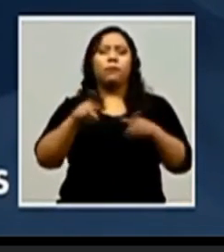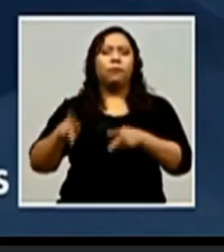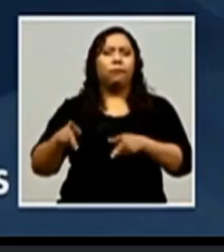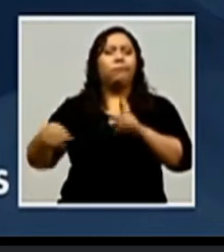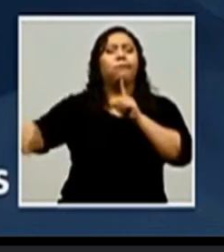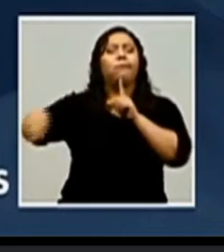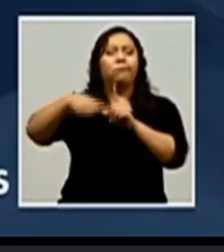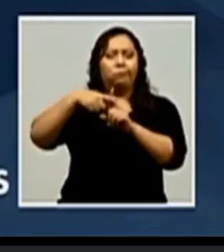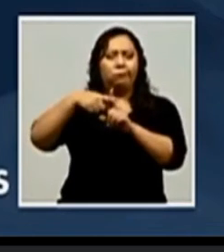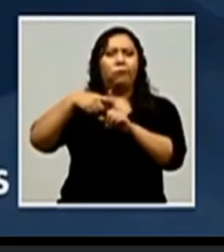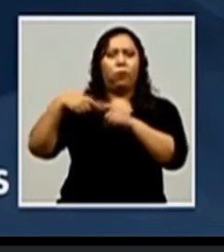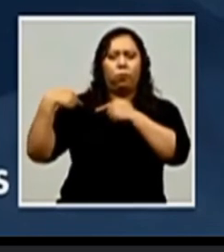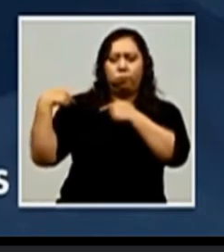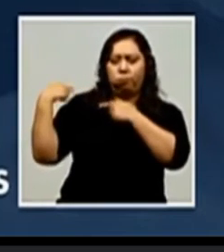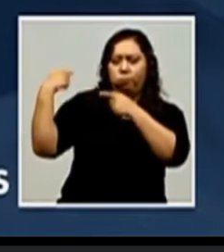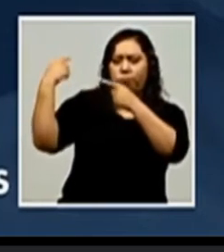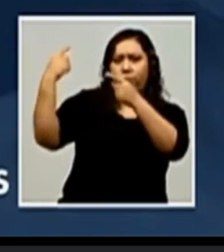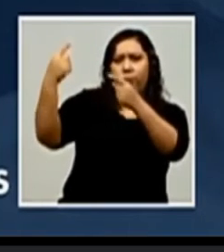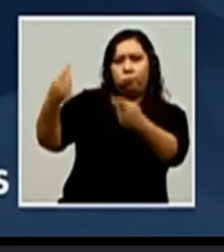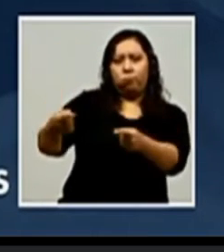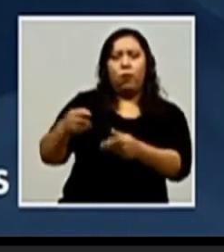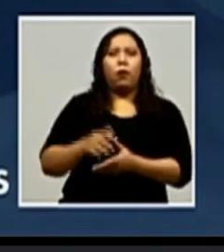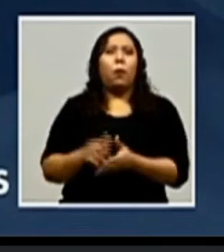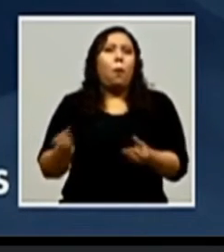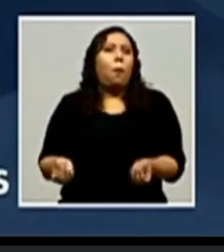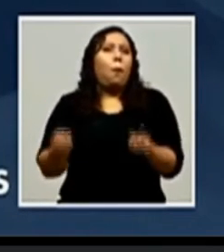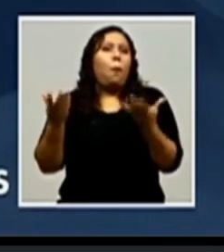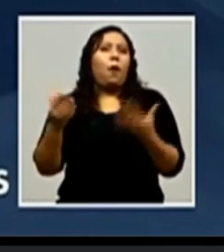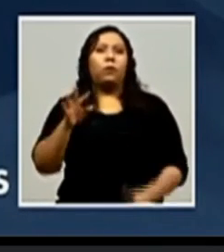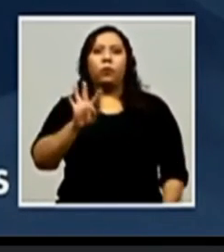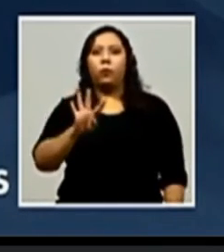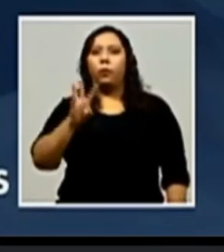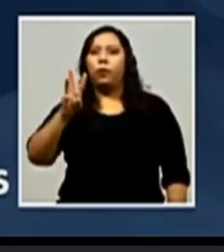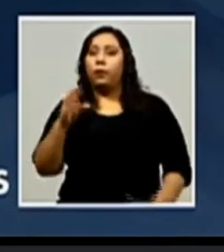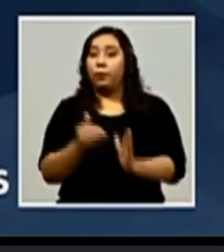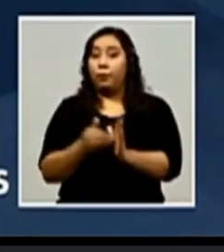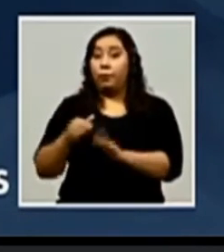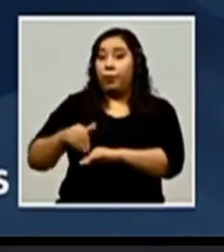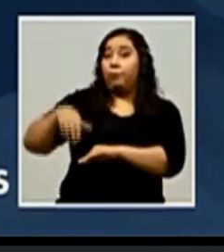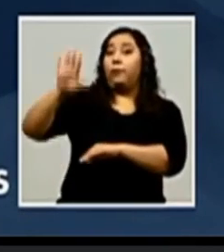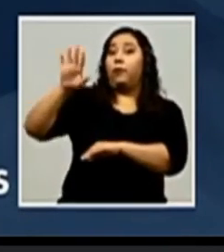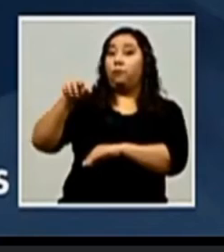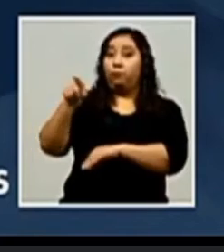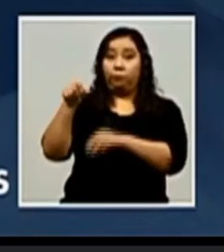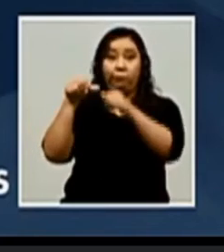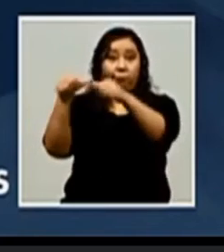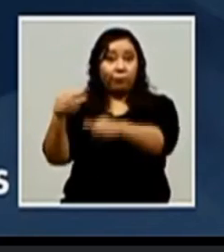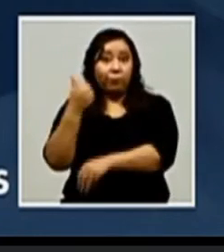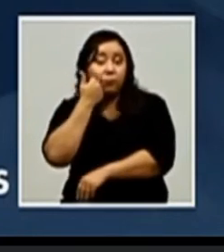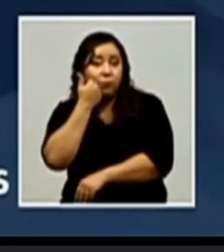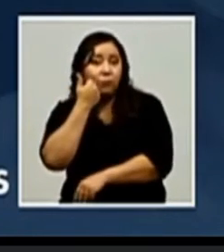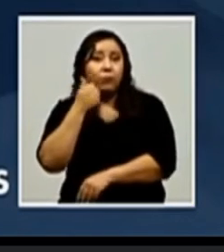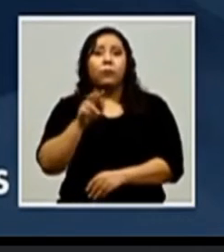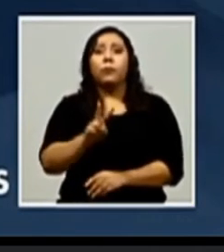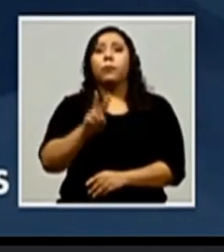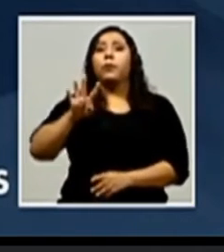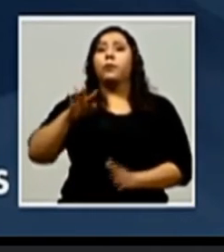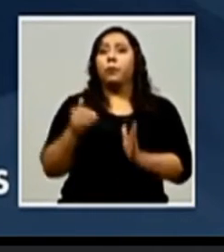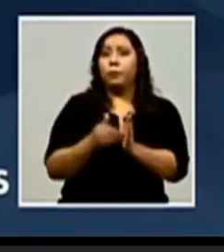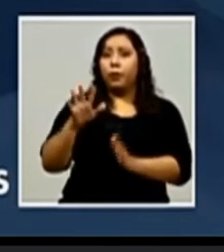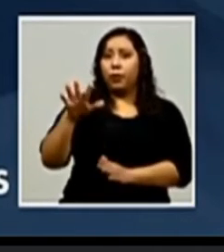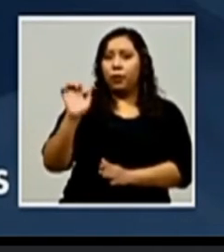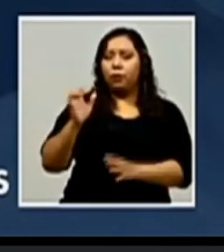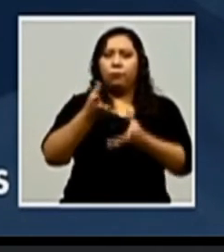positivos de COVID-19, de los cuales más de 46,000 están activos, más de 24,500